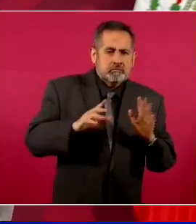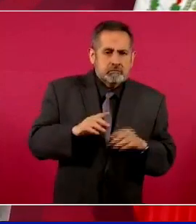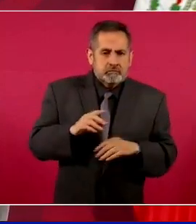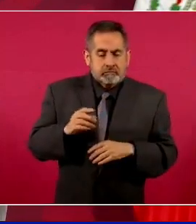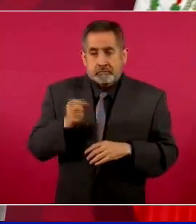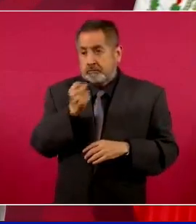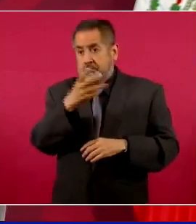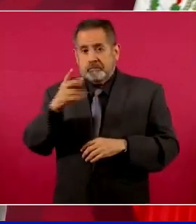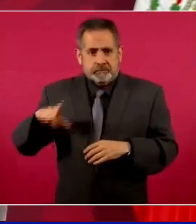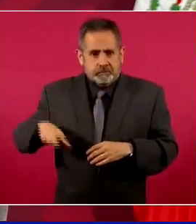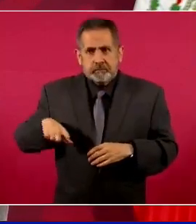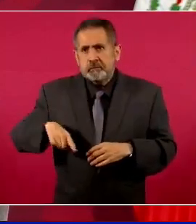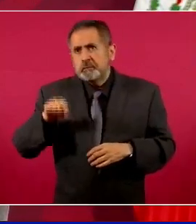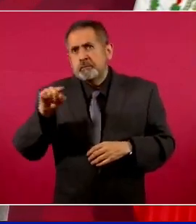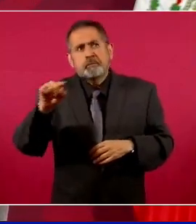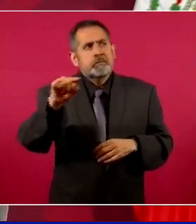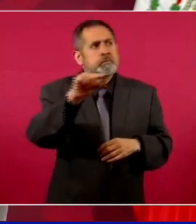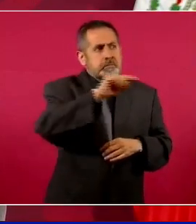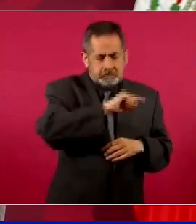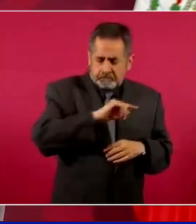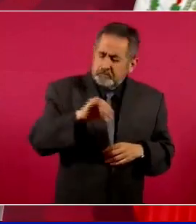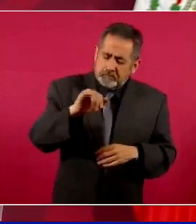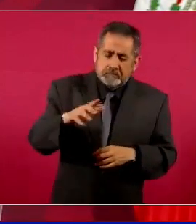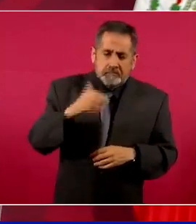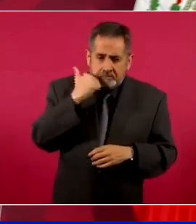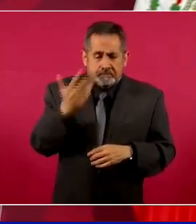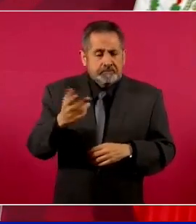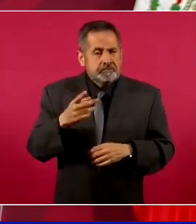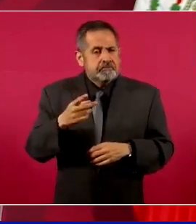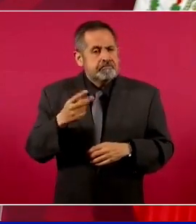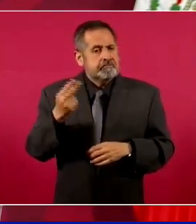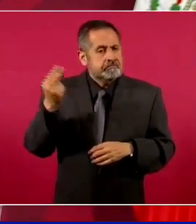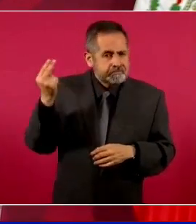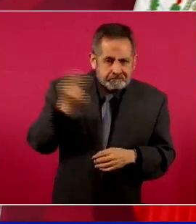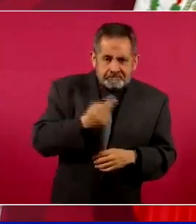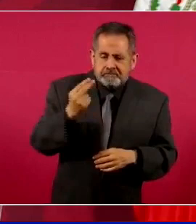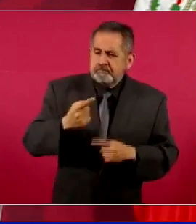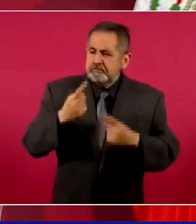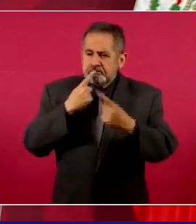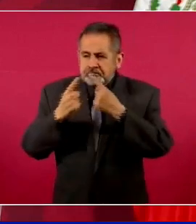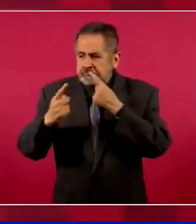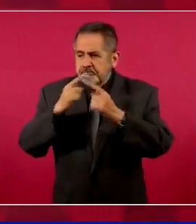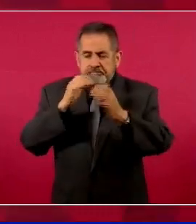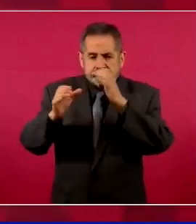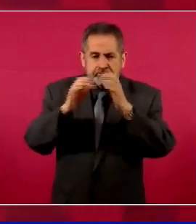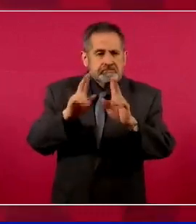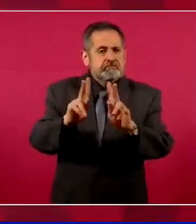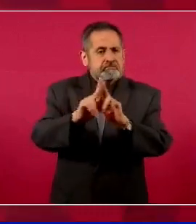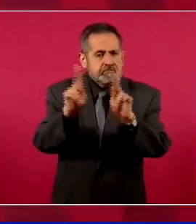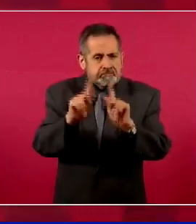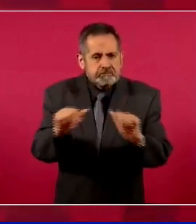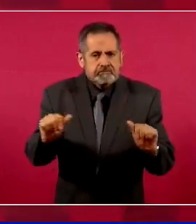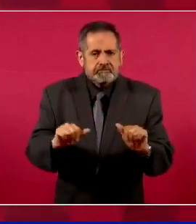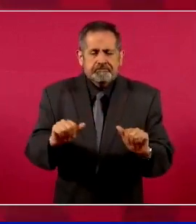gobiernos, de que debe de buscarse el diálogo para la paz.